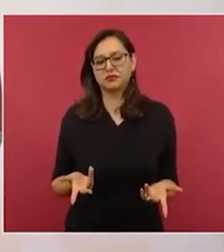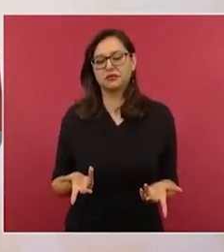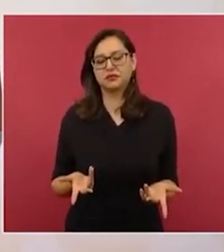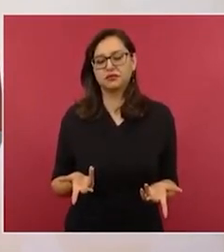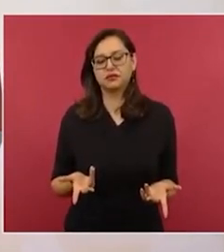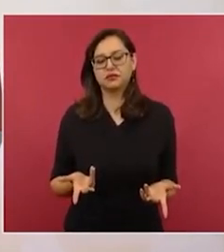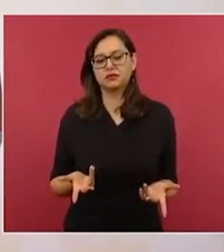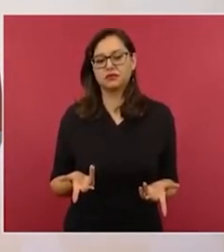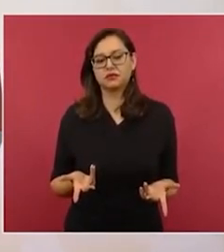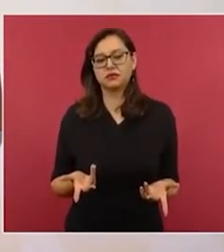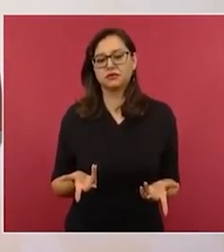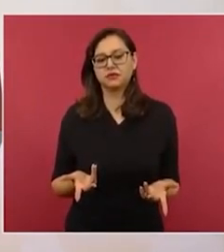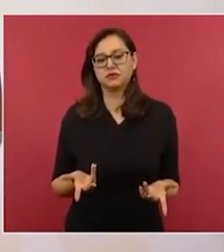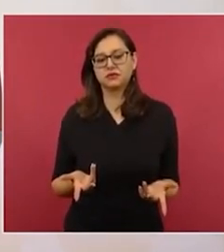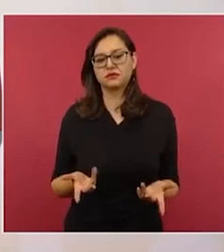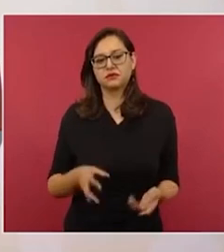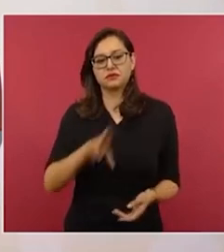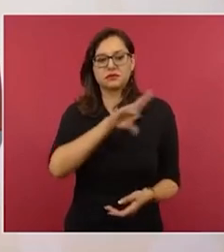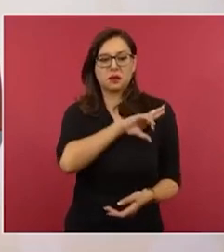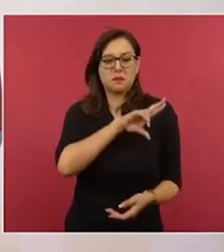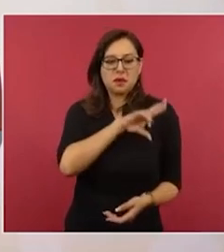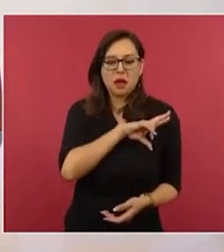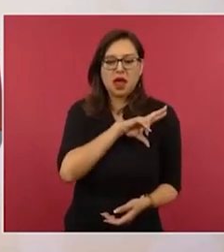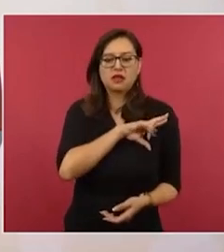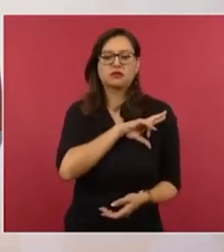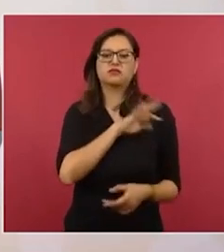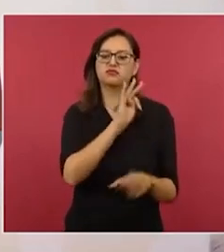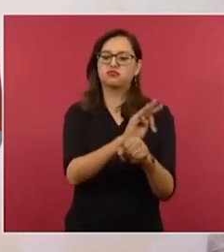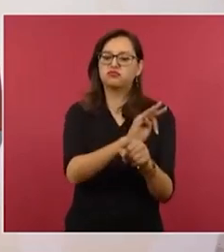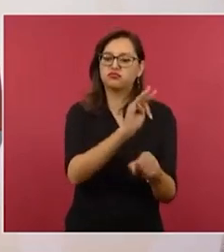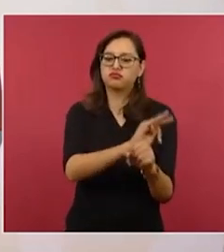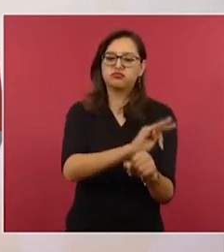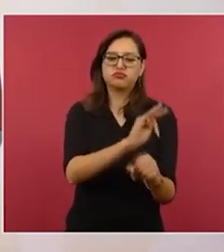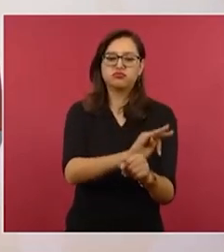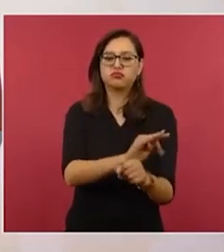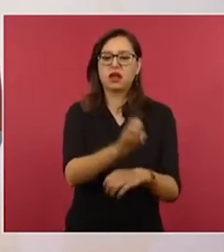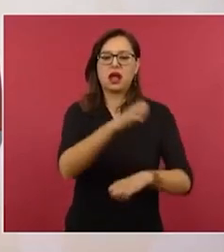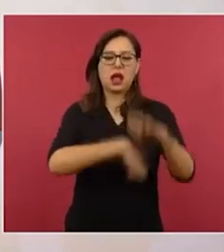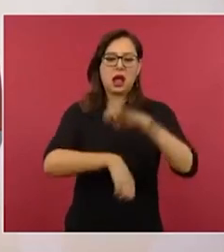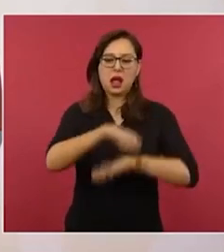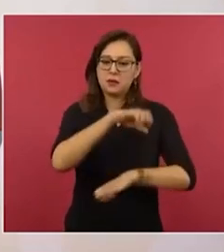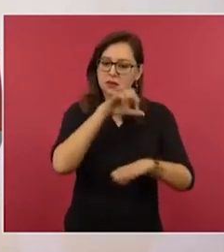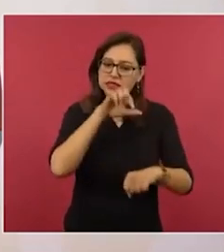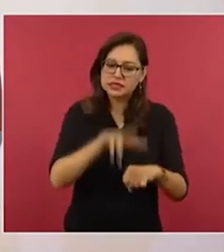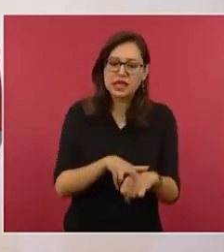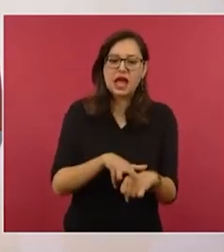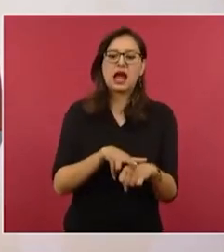de particulares de empresas